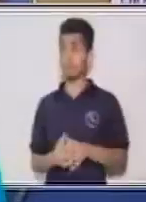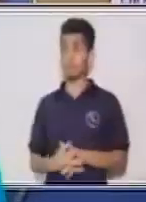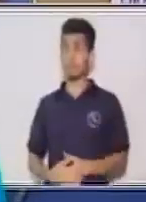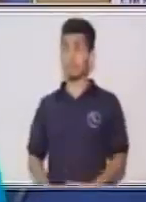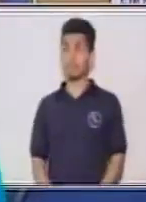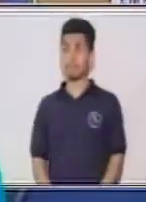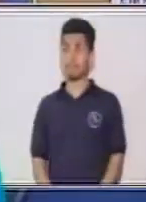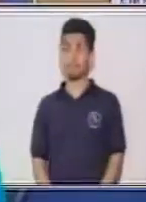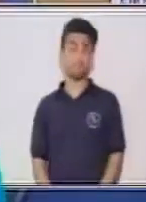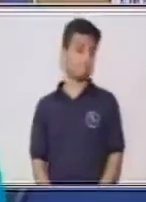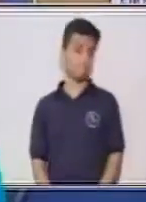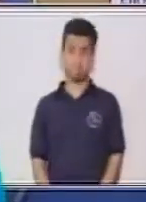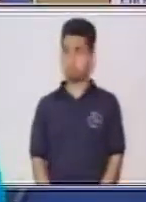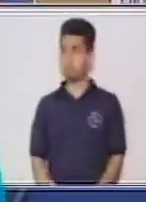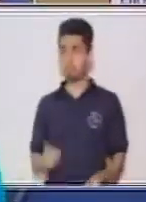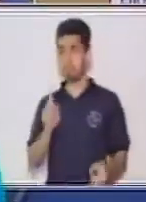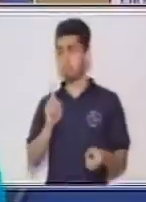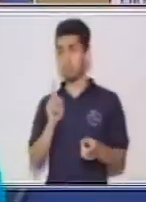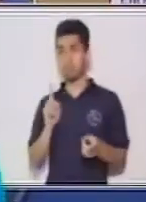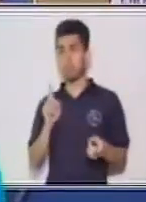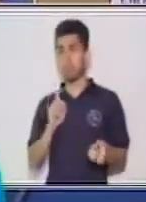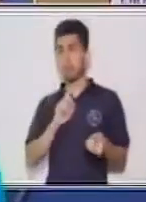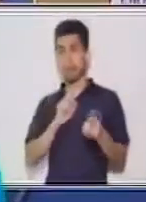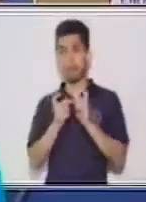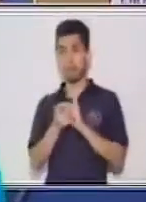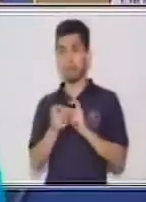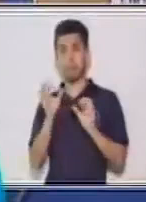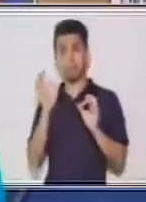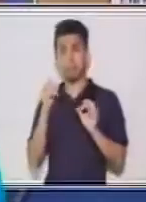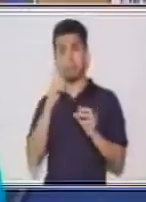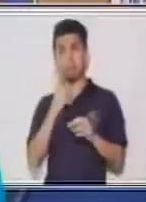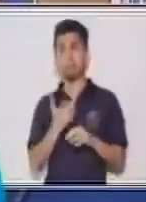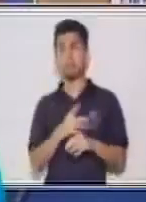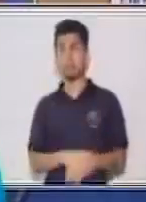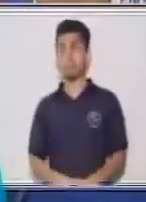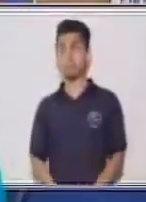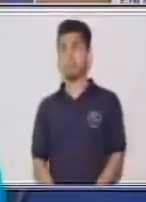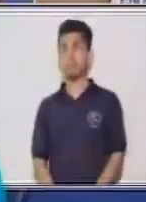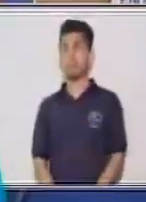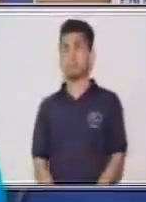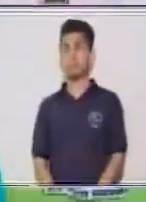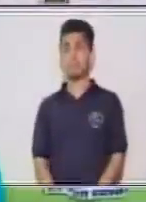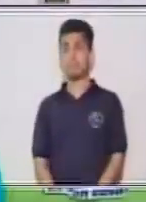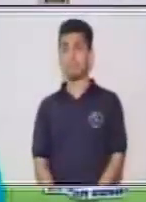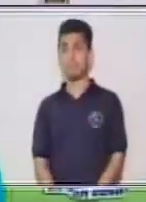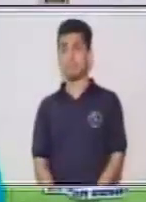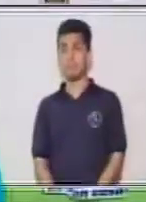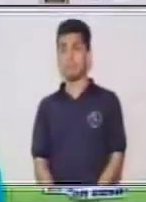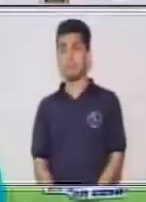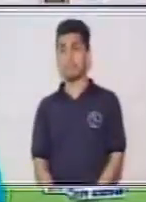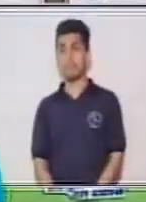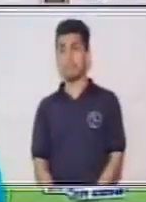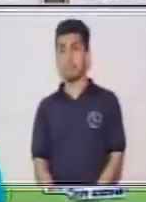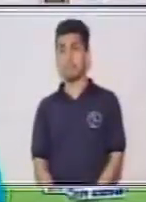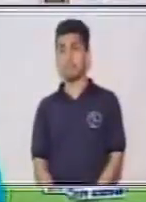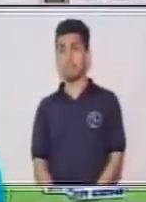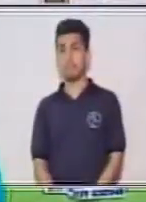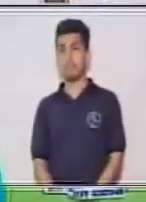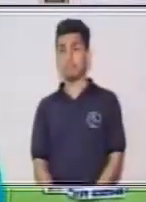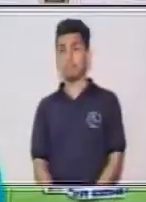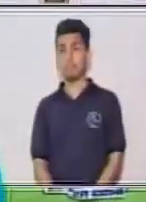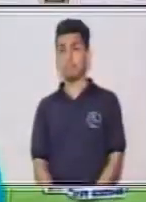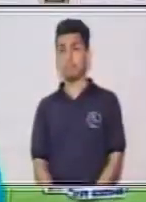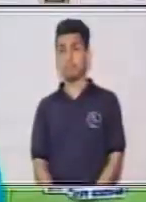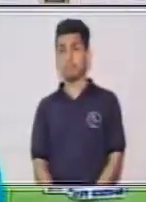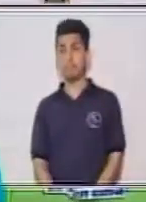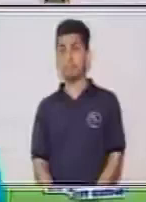Exacto. Si te das cuenta, no cambió en nada. Por lo tanto, entonces, se podría decir que estos son regulares. Este es regular. Entonces, lo vamos